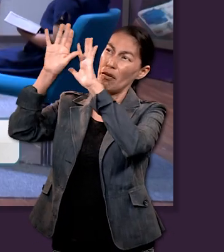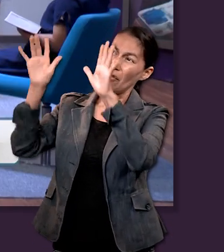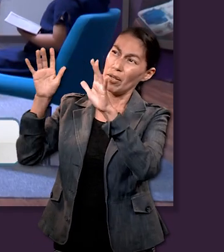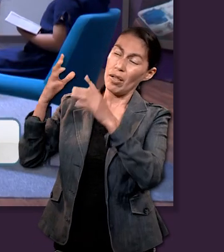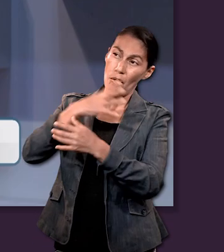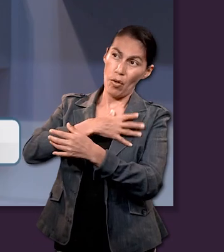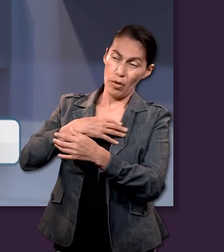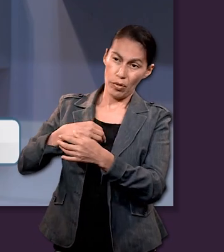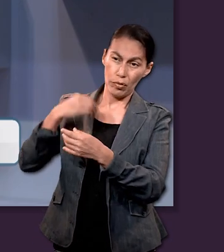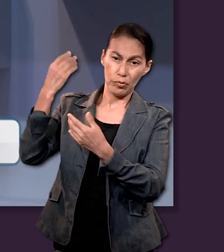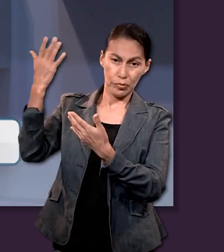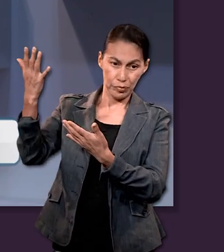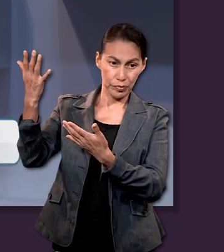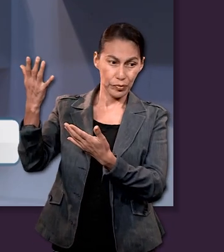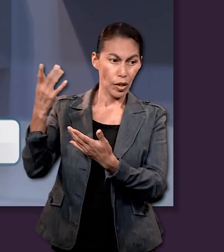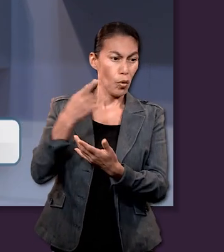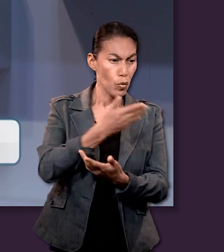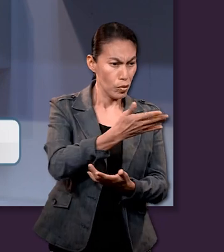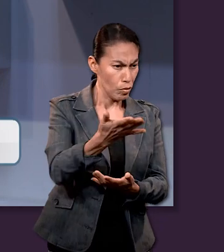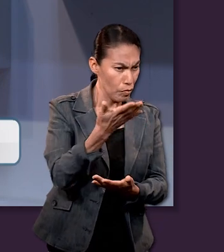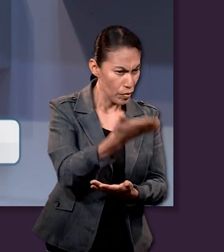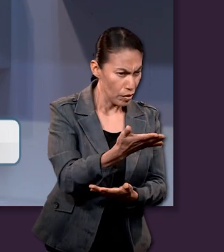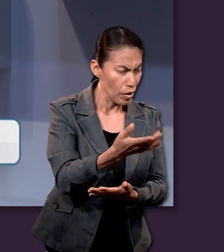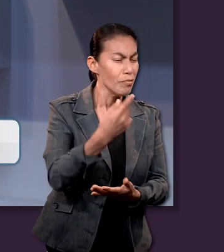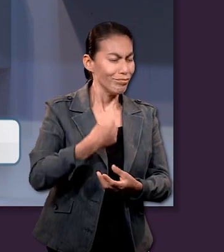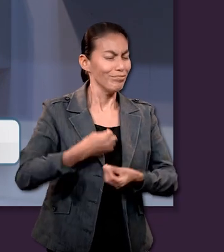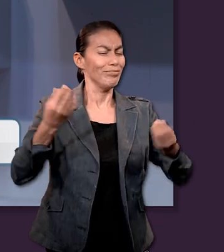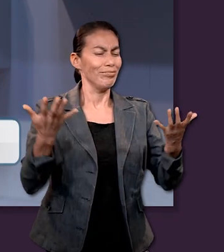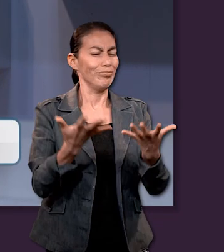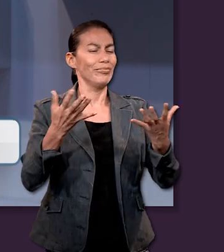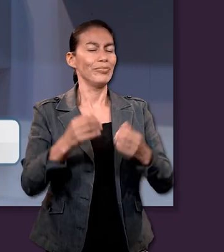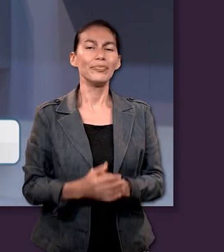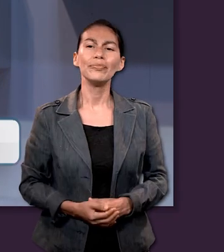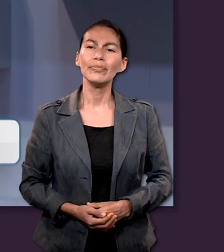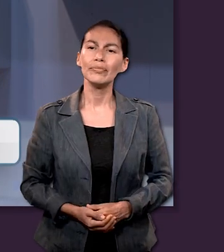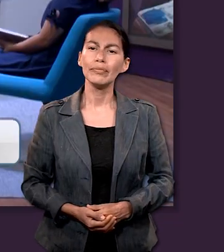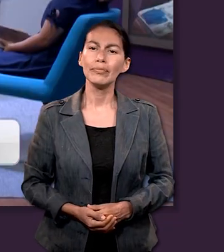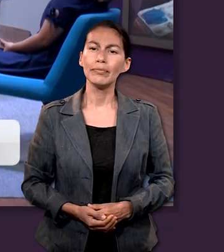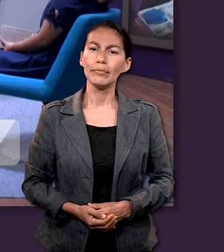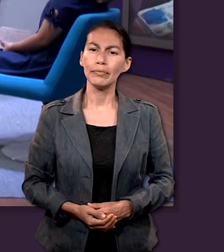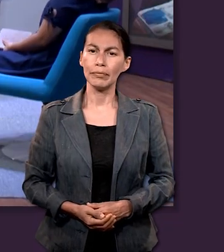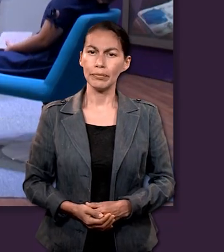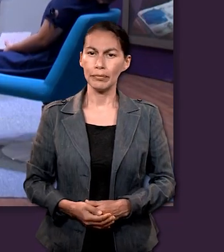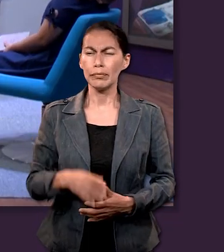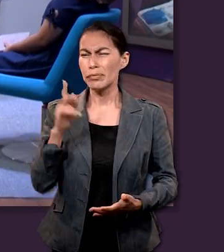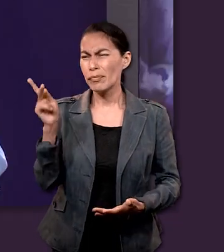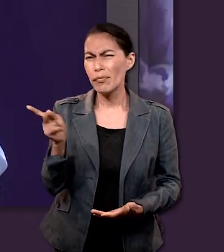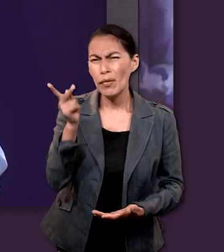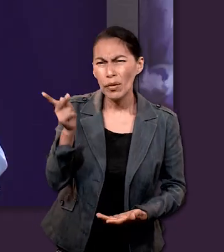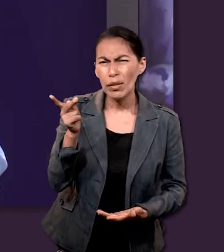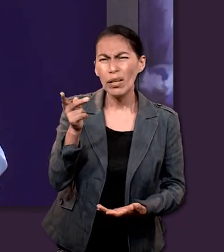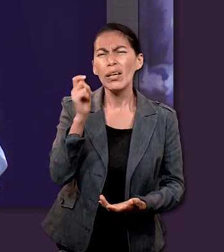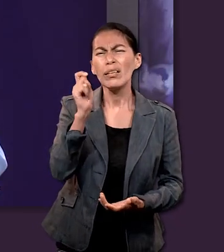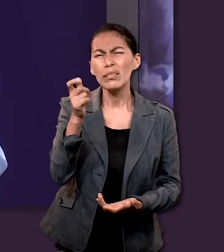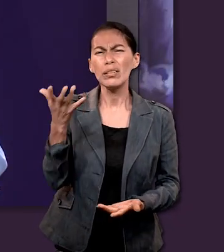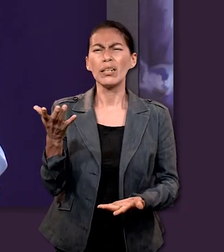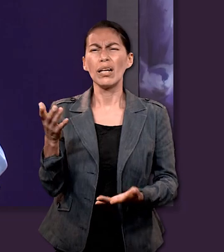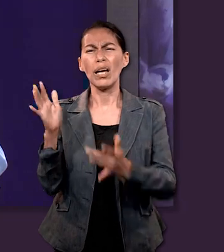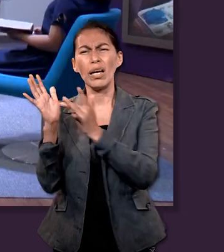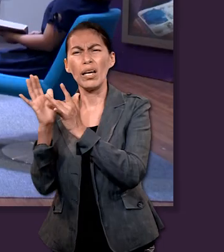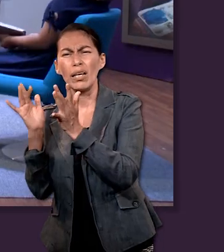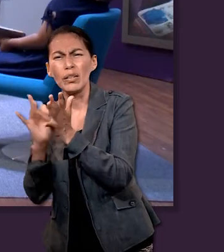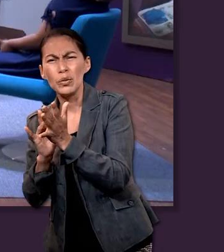glorificado en el Hijo. Si algo pidieres en mi nombre, yo lo haré. Entonces me gustaría que comentáramos la pregunta,